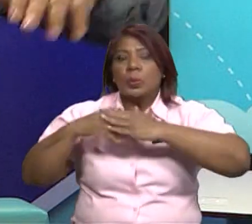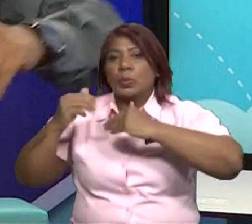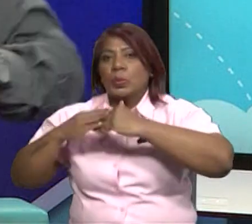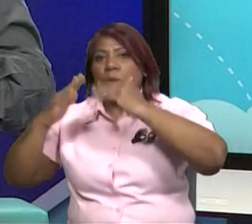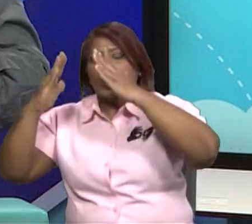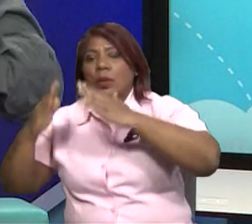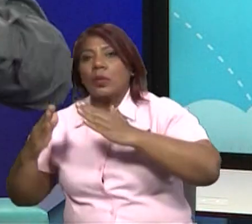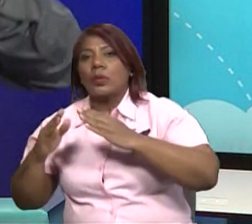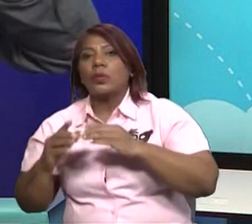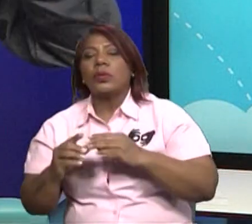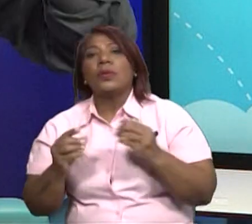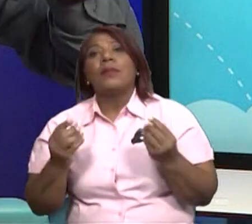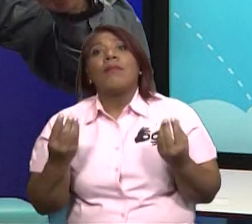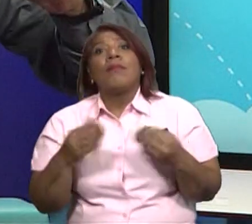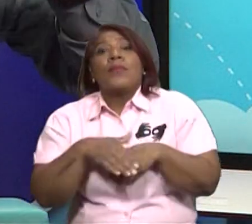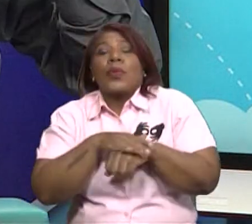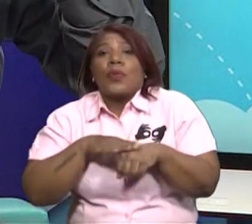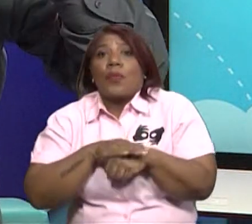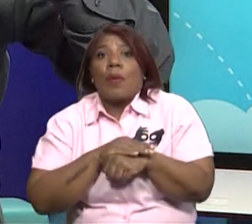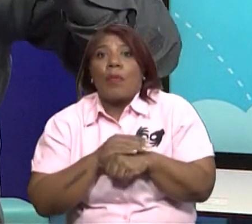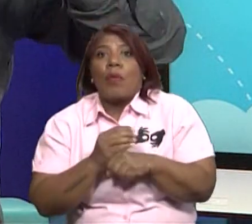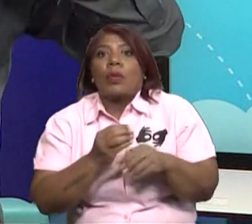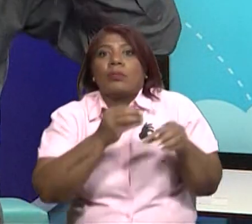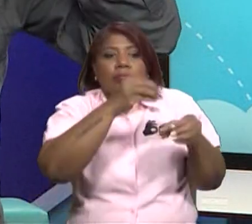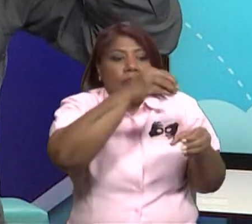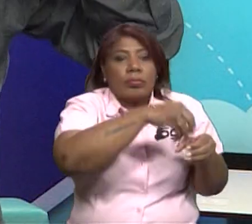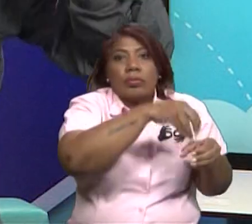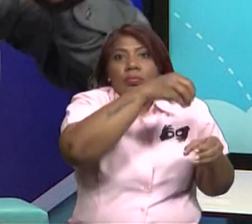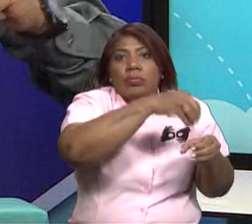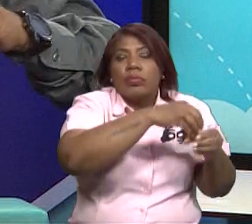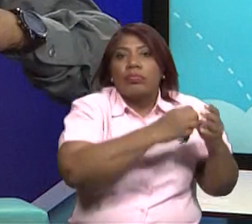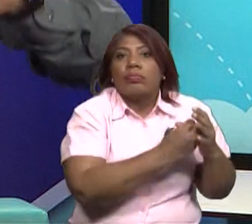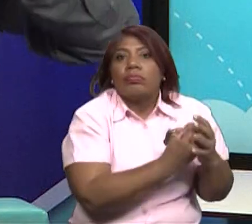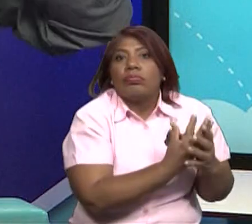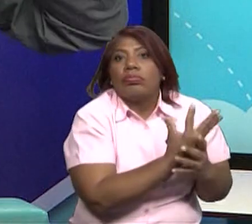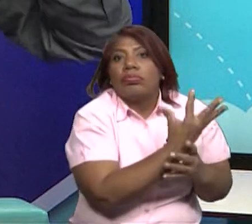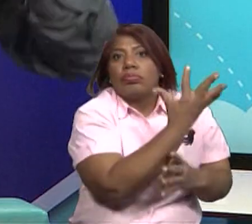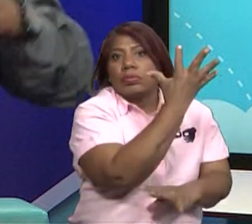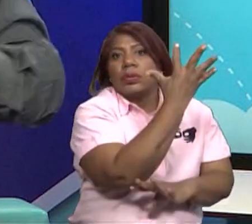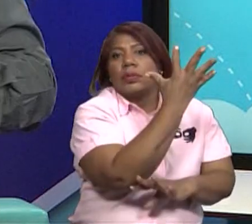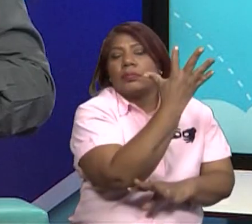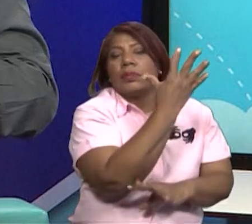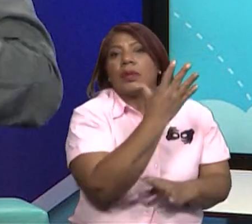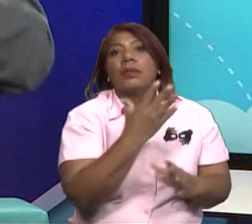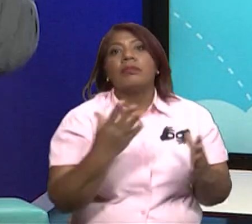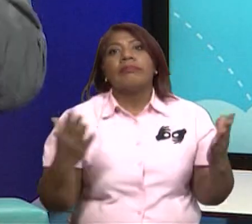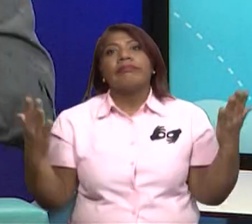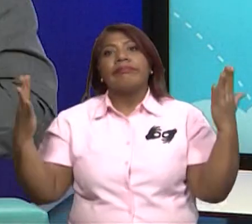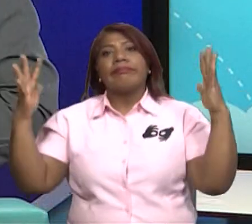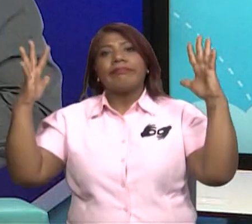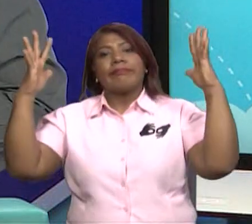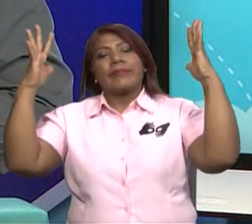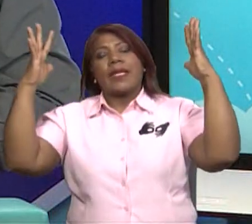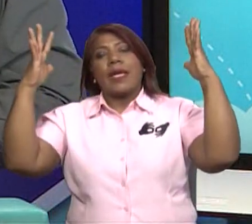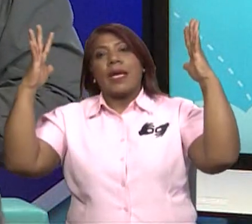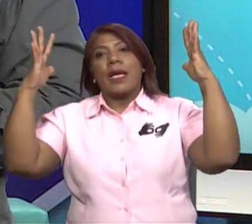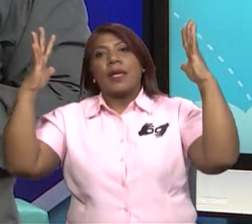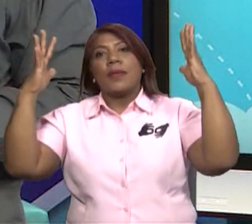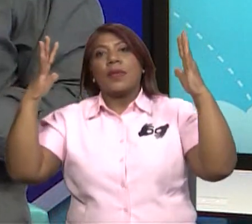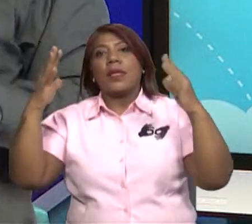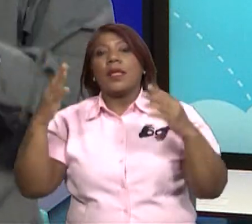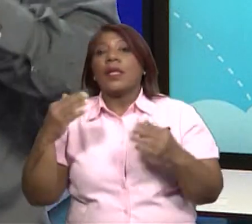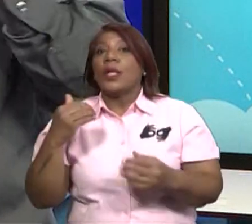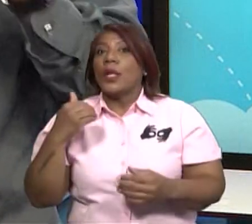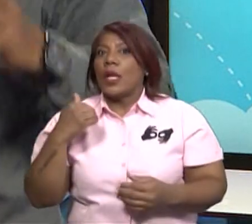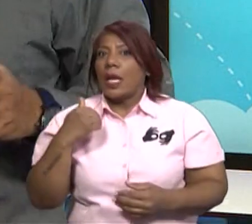verdes, dejen árboles que están allí, que tienen salud, que tienen buen tamaño. Felicito a esas urbanizaciones